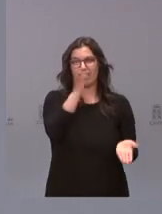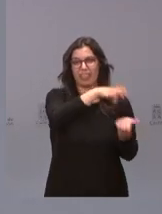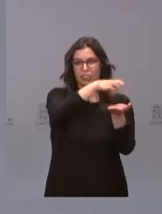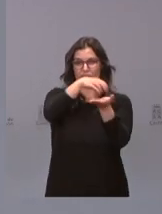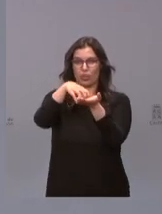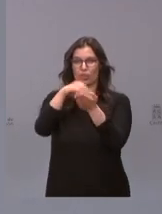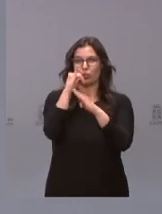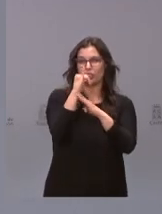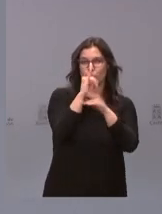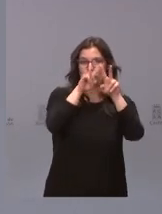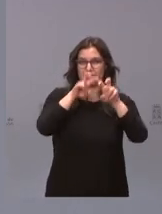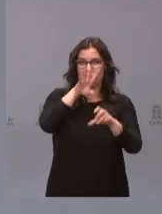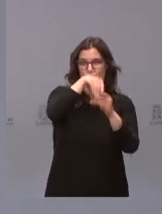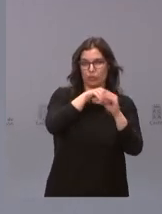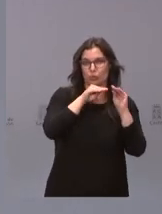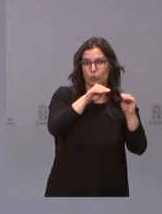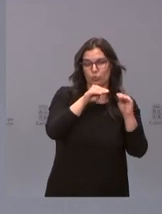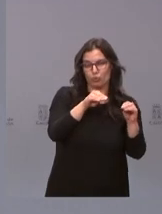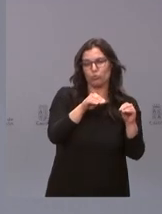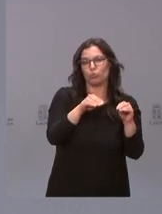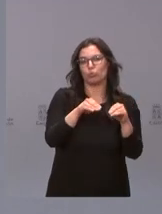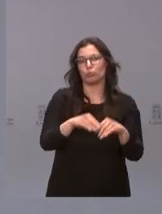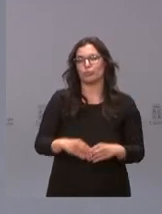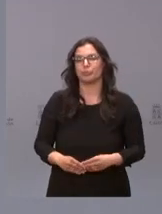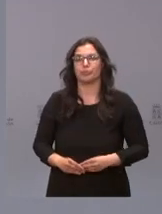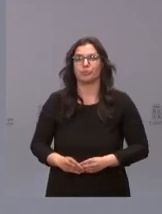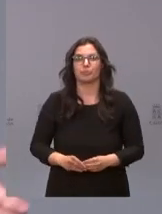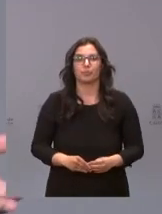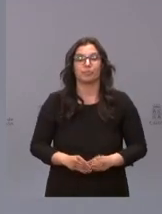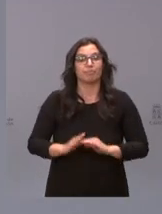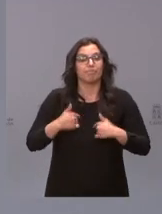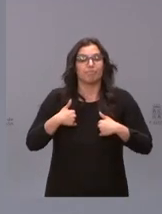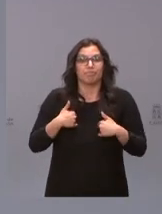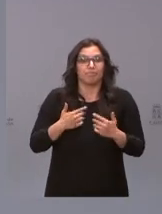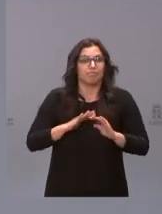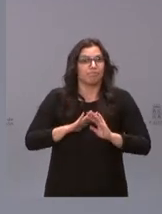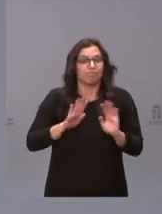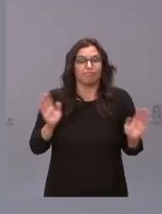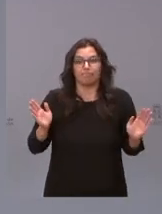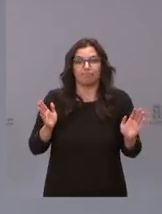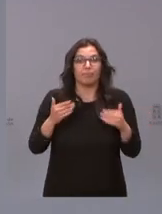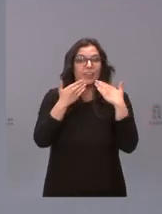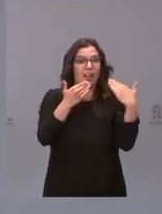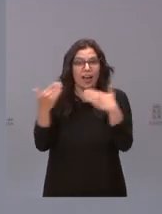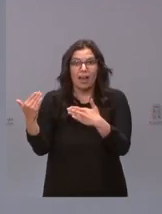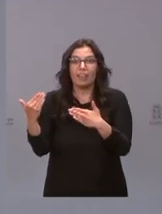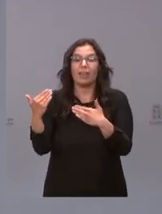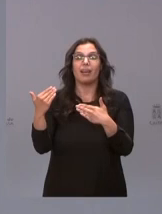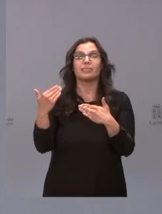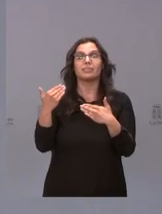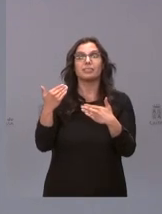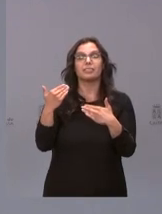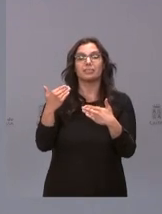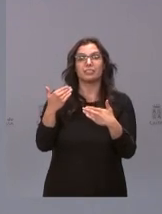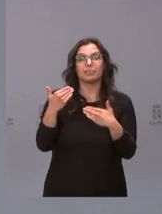e institutos que están aquí ubicados en la ciudad de Salamanca. Por mi parte, muchas gracias y quedamos a la